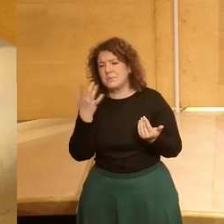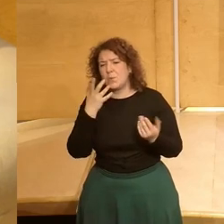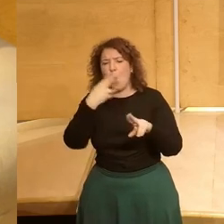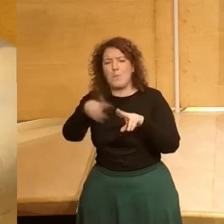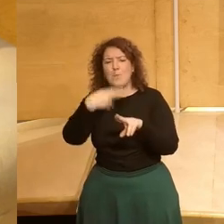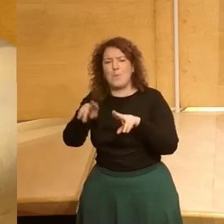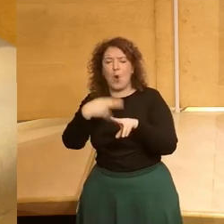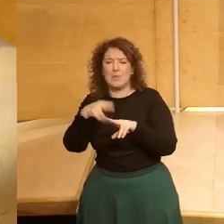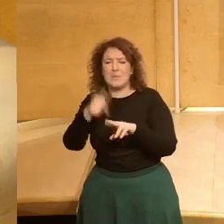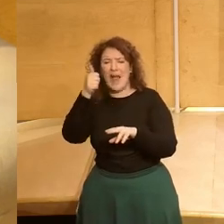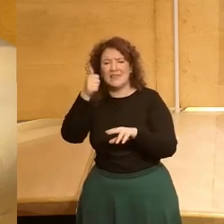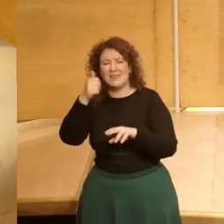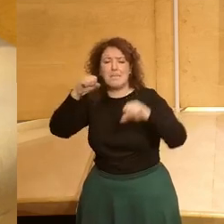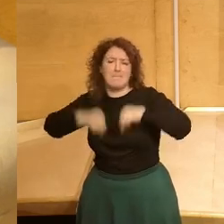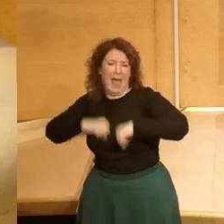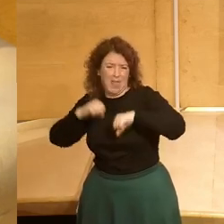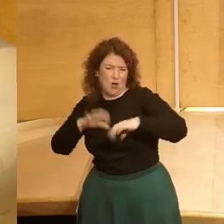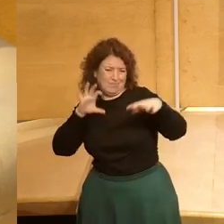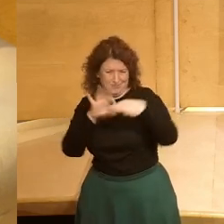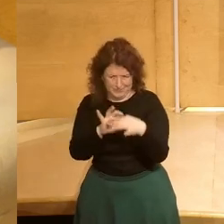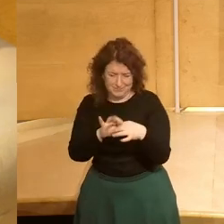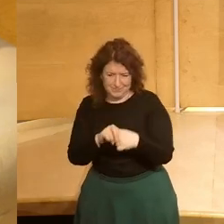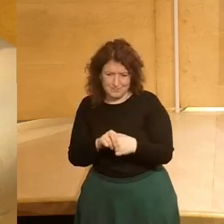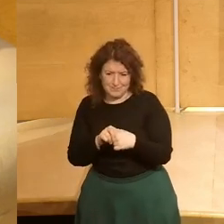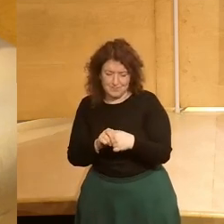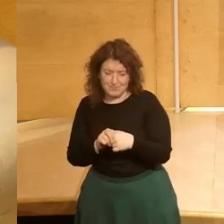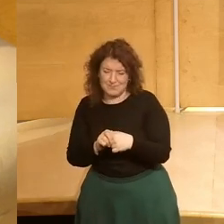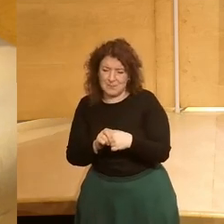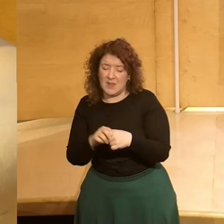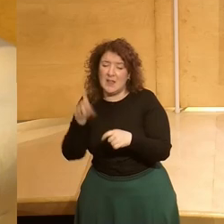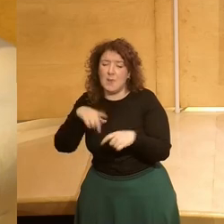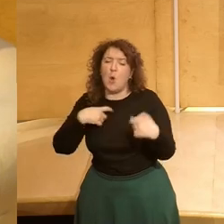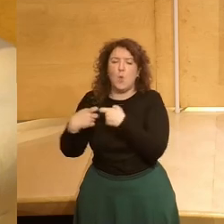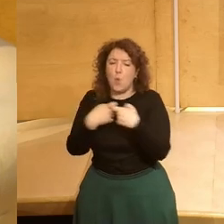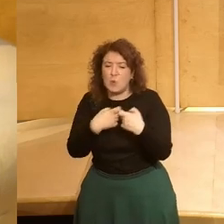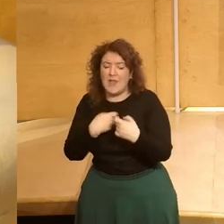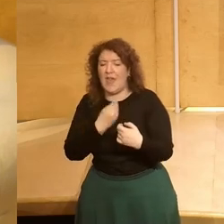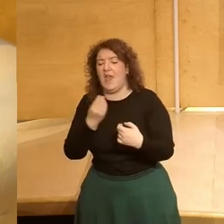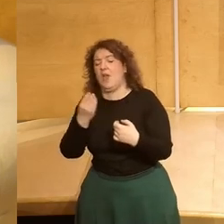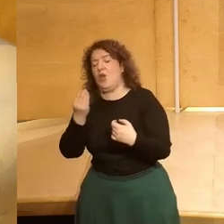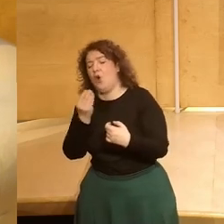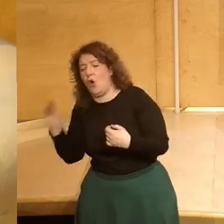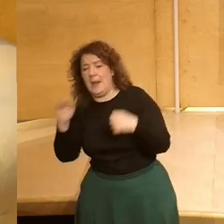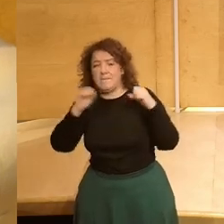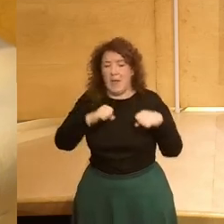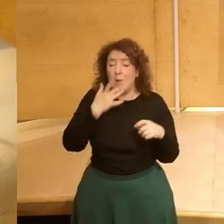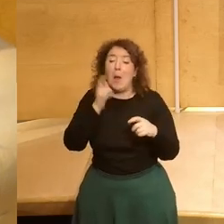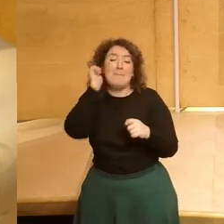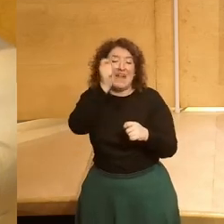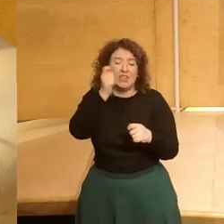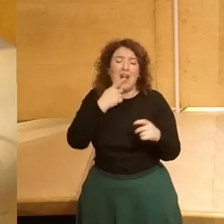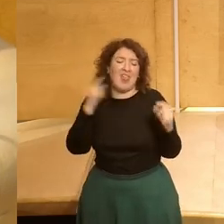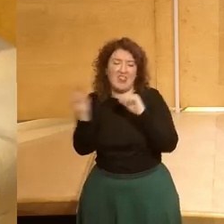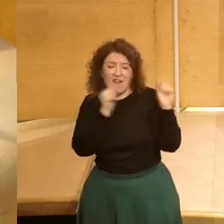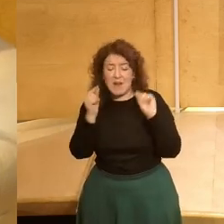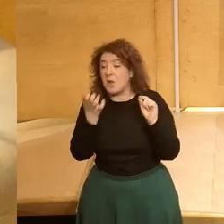orientadas pues tal vez a una generación más mayor igual entran ahí esas luchas generacionales de no hablamos vemos mucho el debate de las pensiones pero no vemos